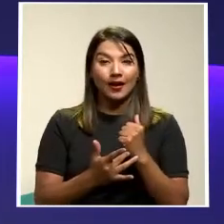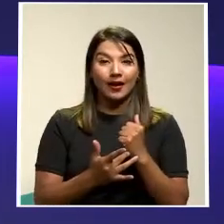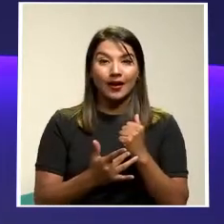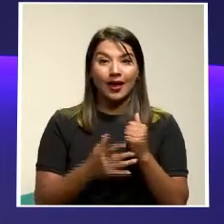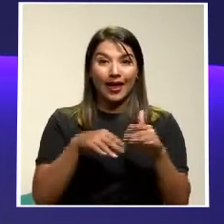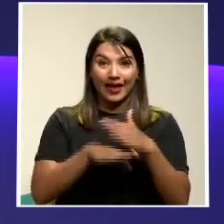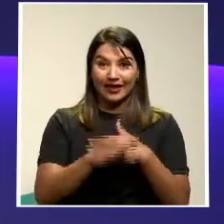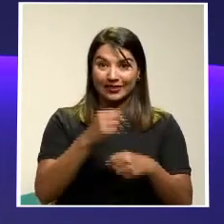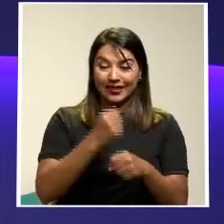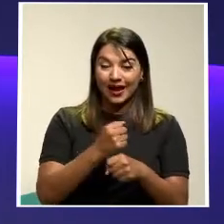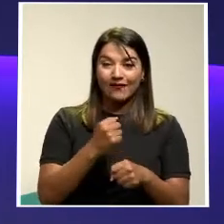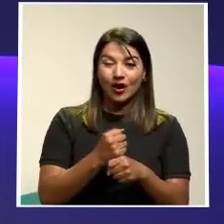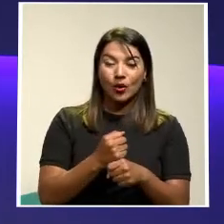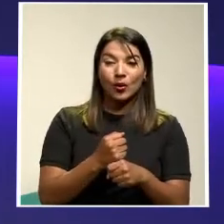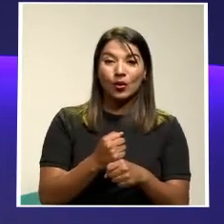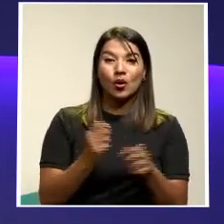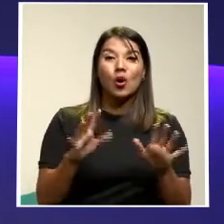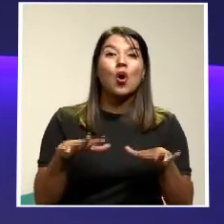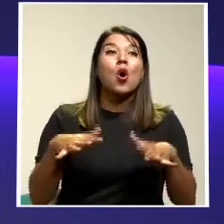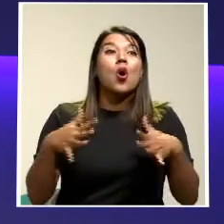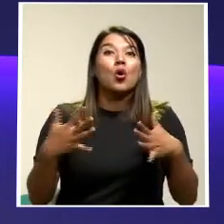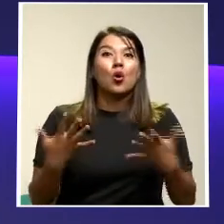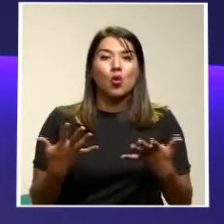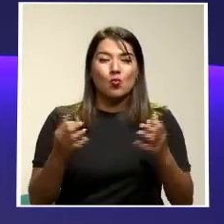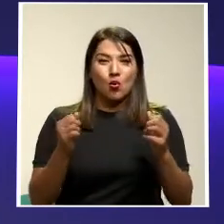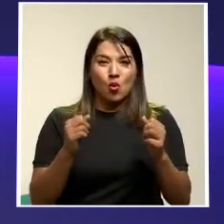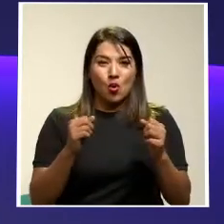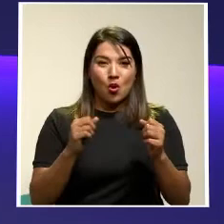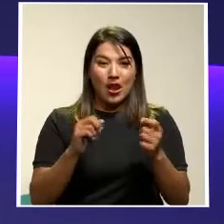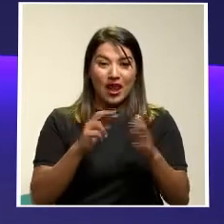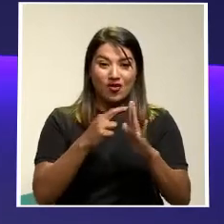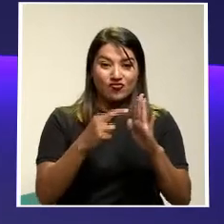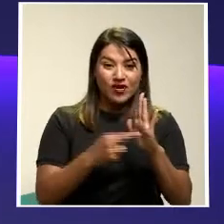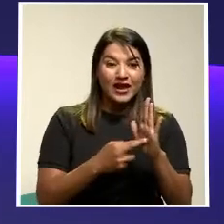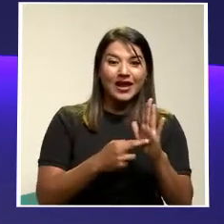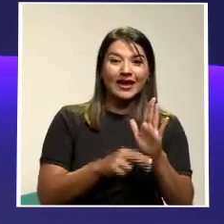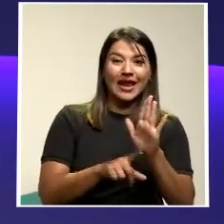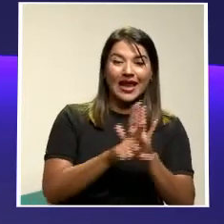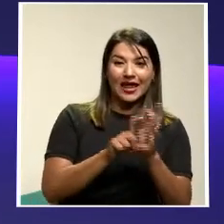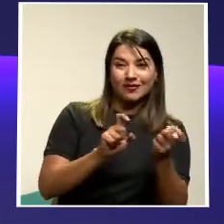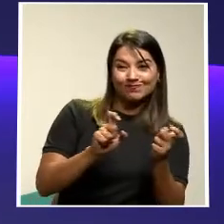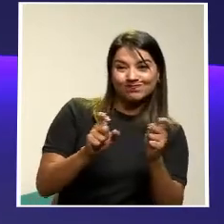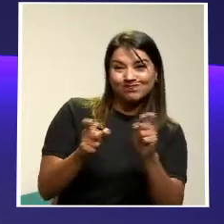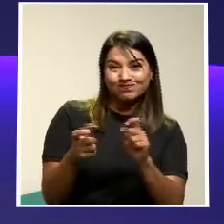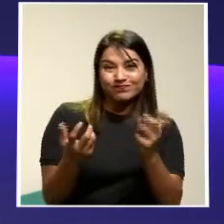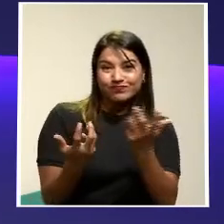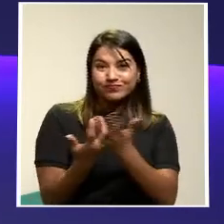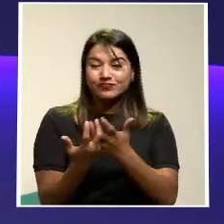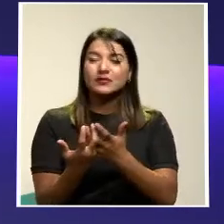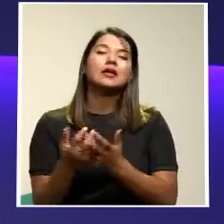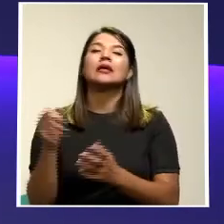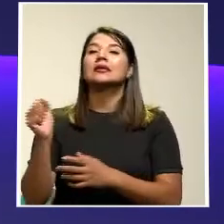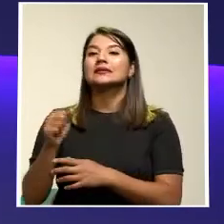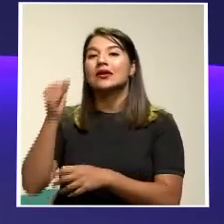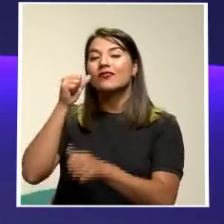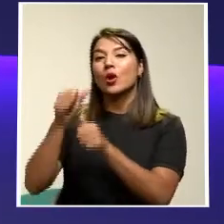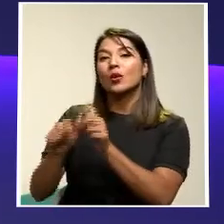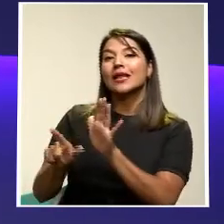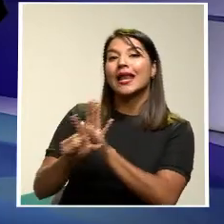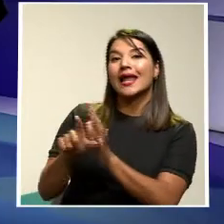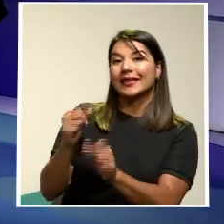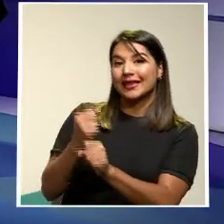el trabajo? ¿Cómo adaptar Las reglas Y las leyes? Sí Acordémonos que El código de trabajo Desde